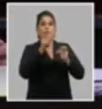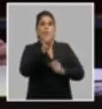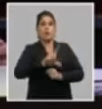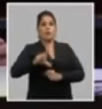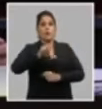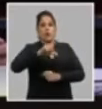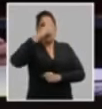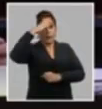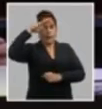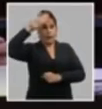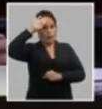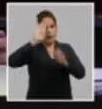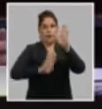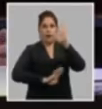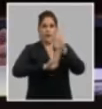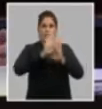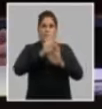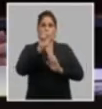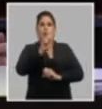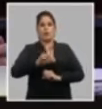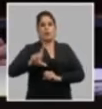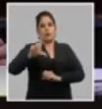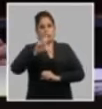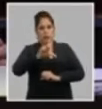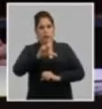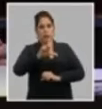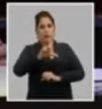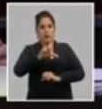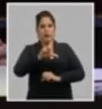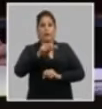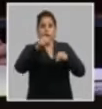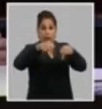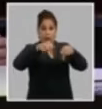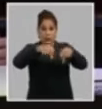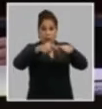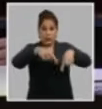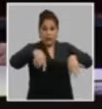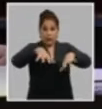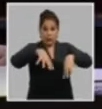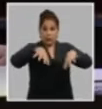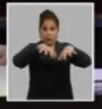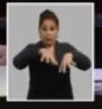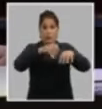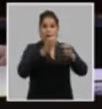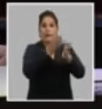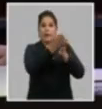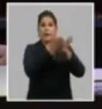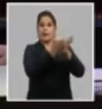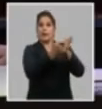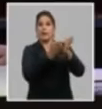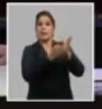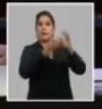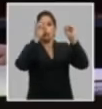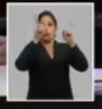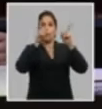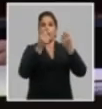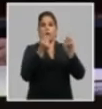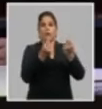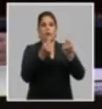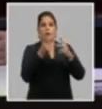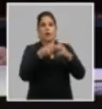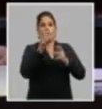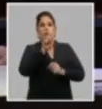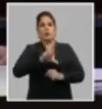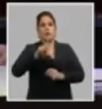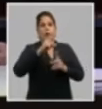cubano de desarrollo socialista. la actualización de los lineamientos de la política económica y